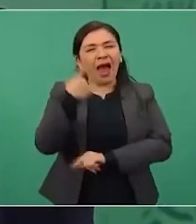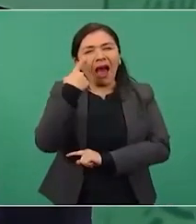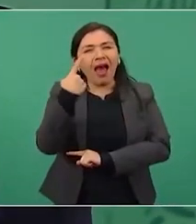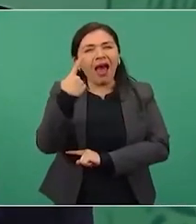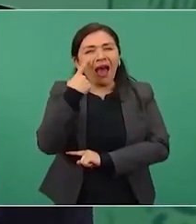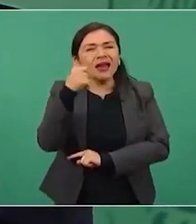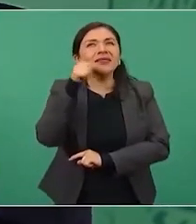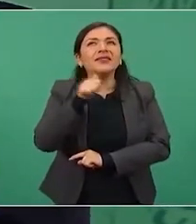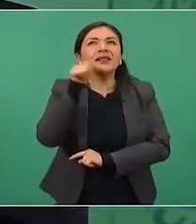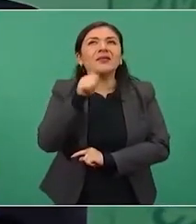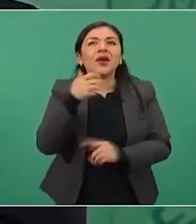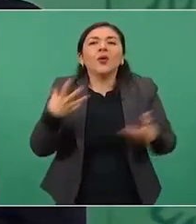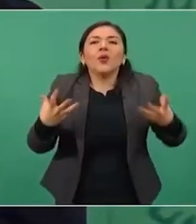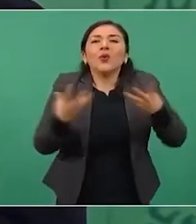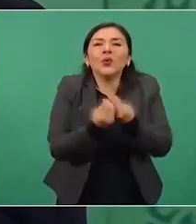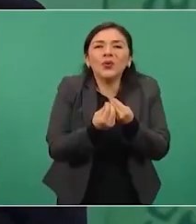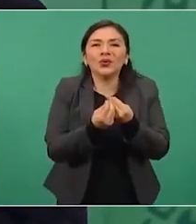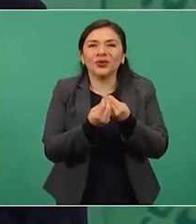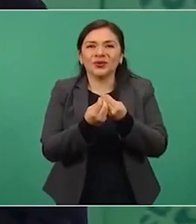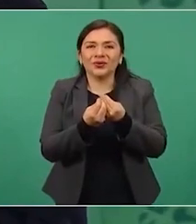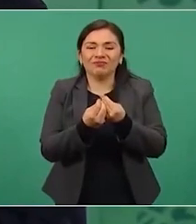Nos reunimos.